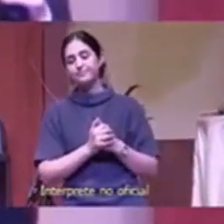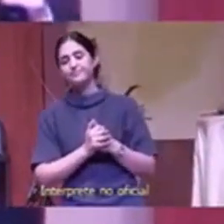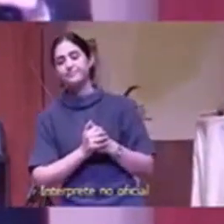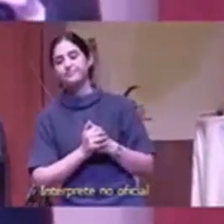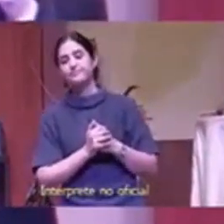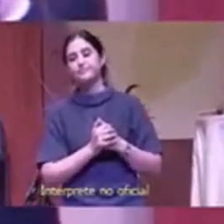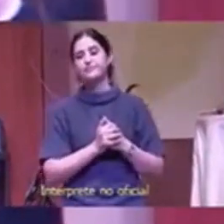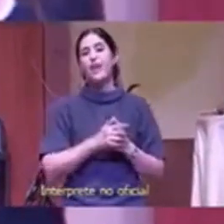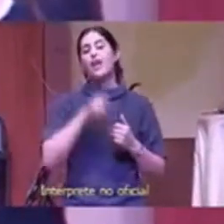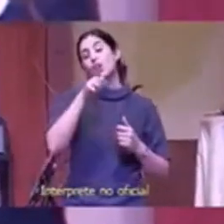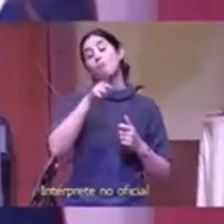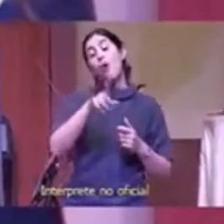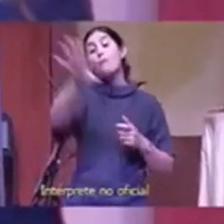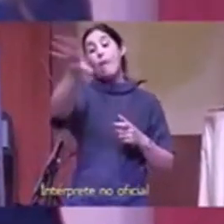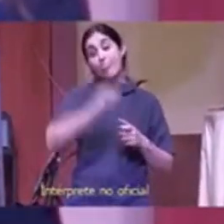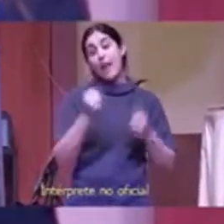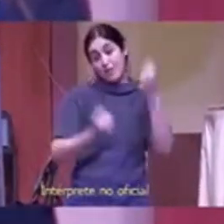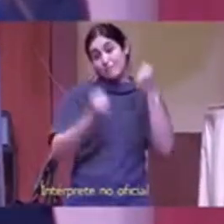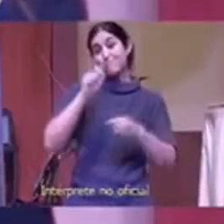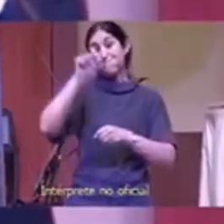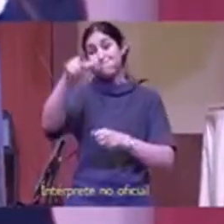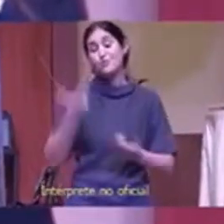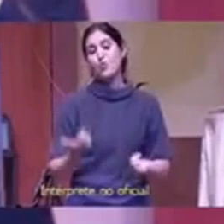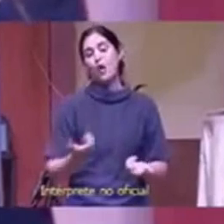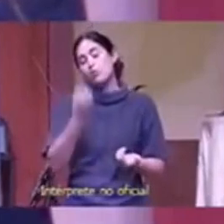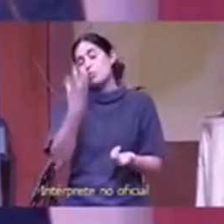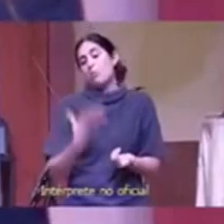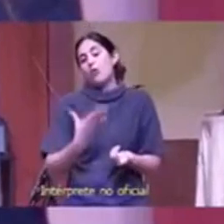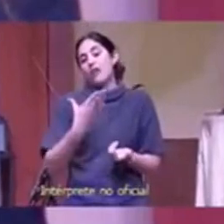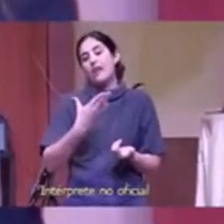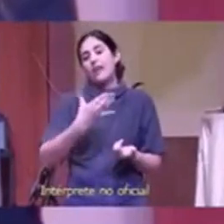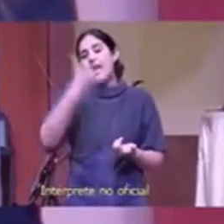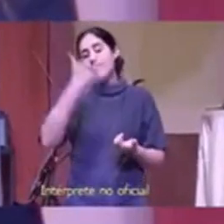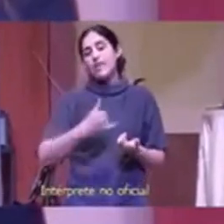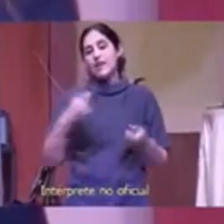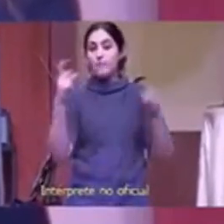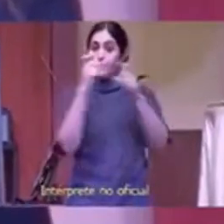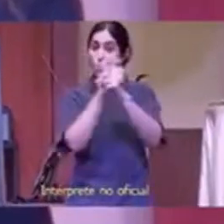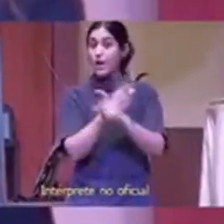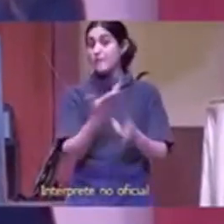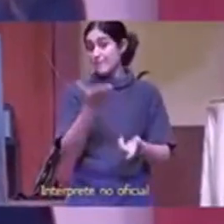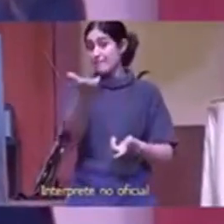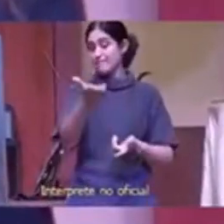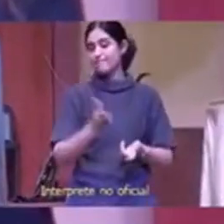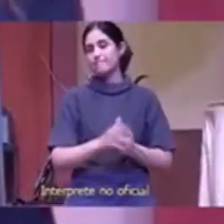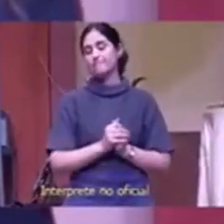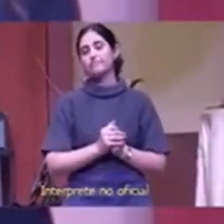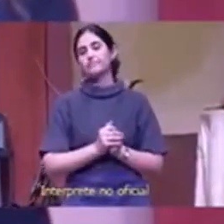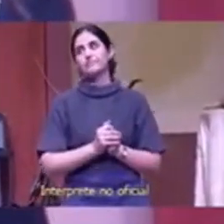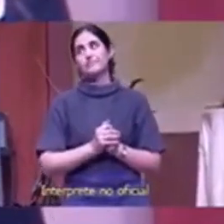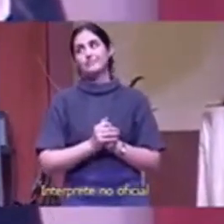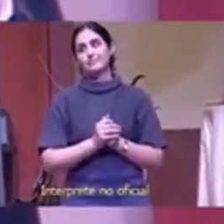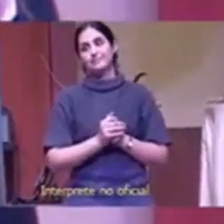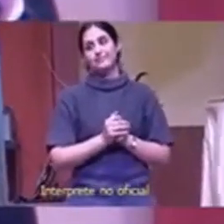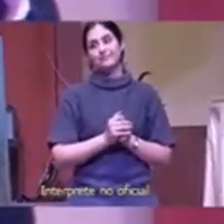y me traes tu auto porque tiene un problema digamos que hay un problema